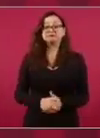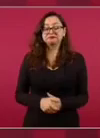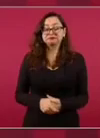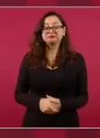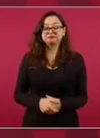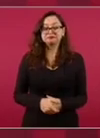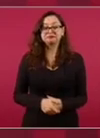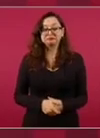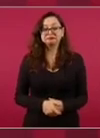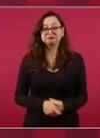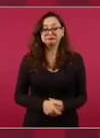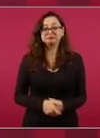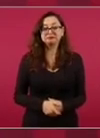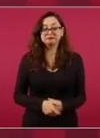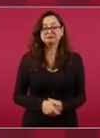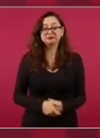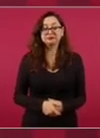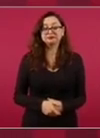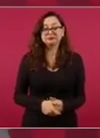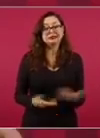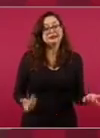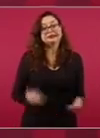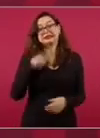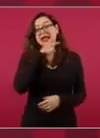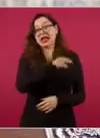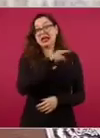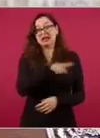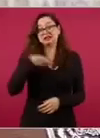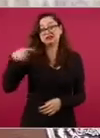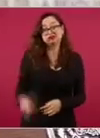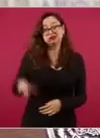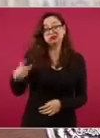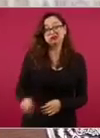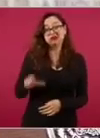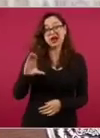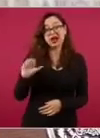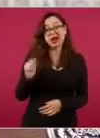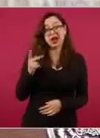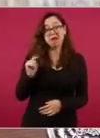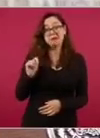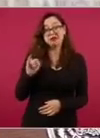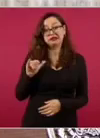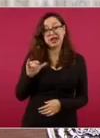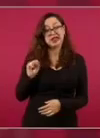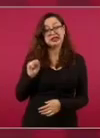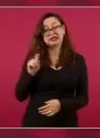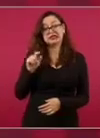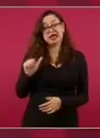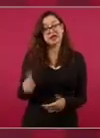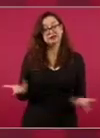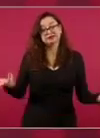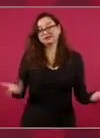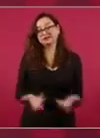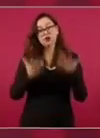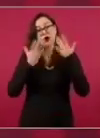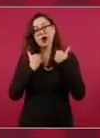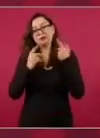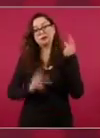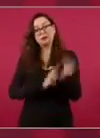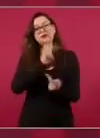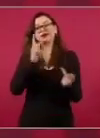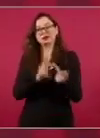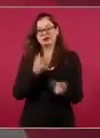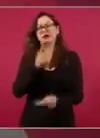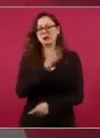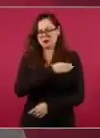decirle, capitalista y no es perfecto, pero es